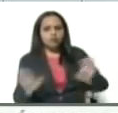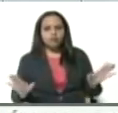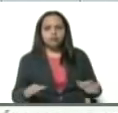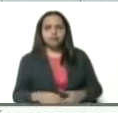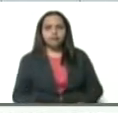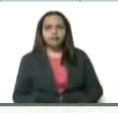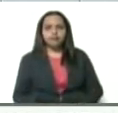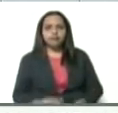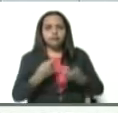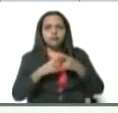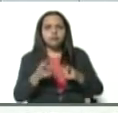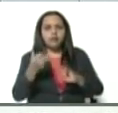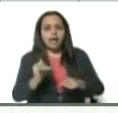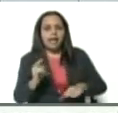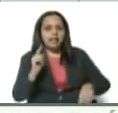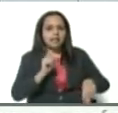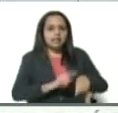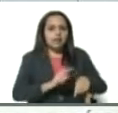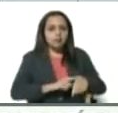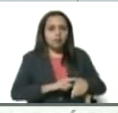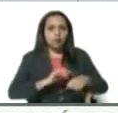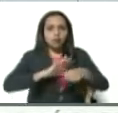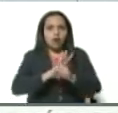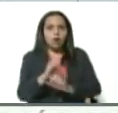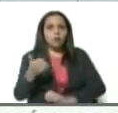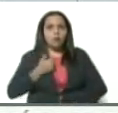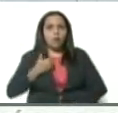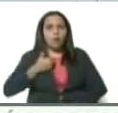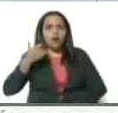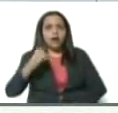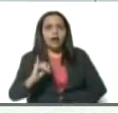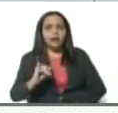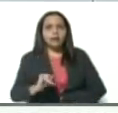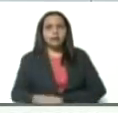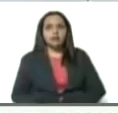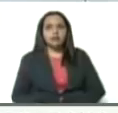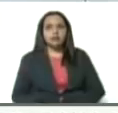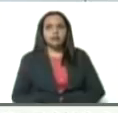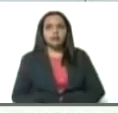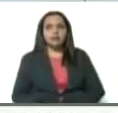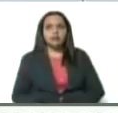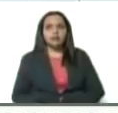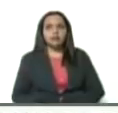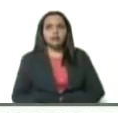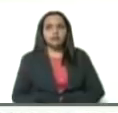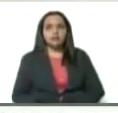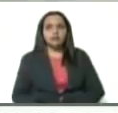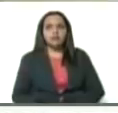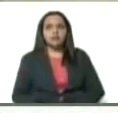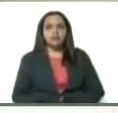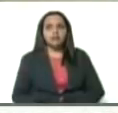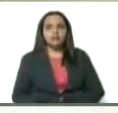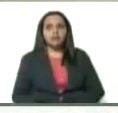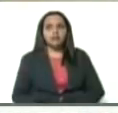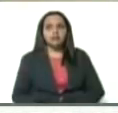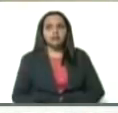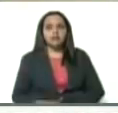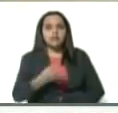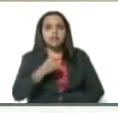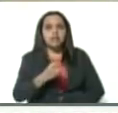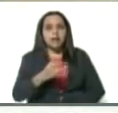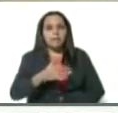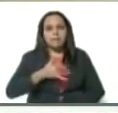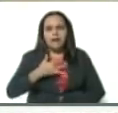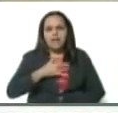Pero entonces, como estamos en tiempo en coronavirus, cualquier alergia, cualquier gripe, uno se alerta si le da un malestar